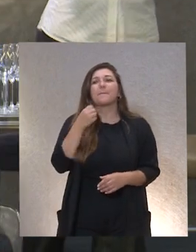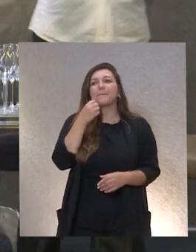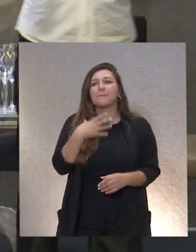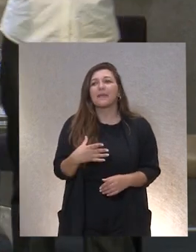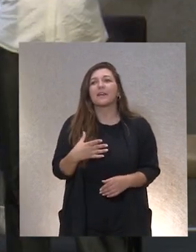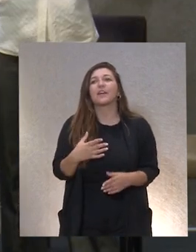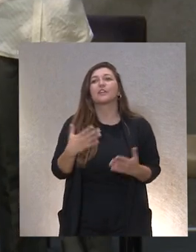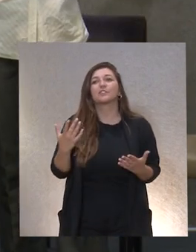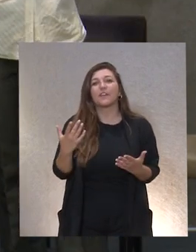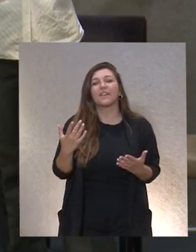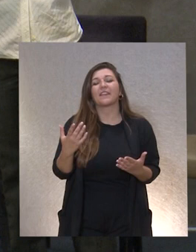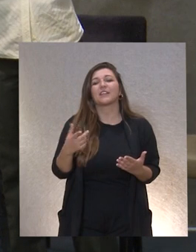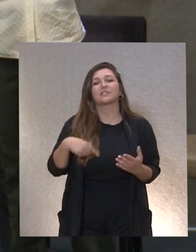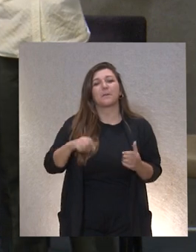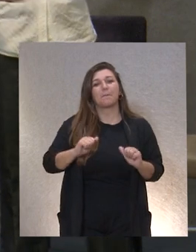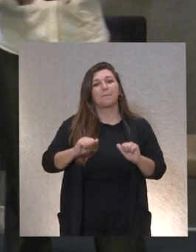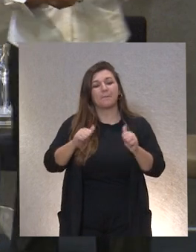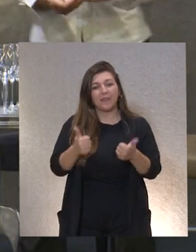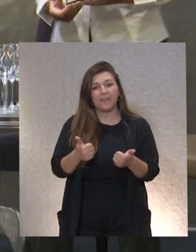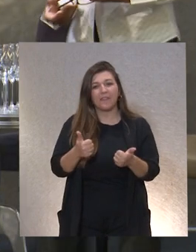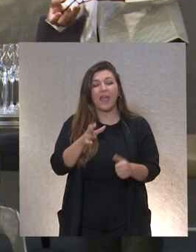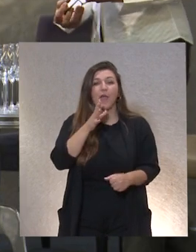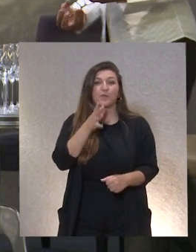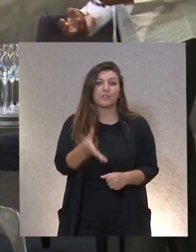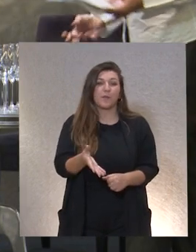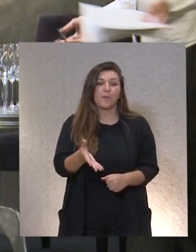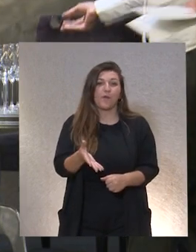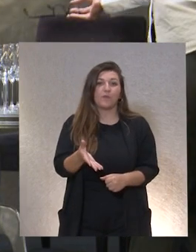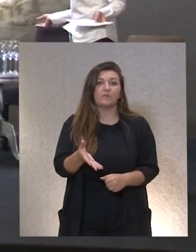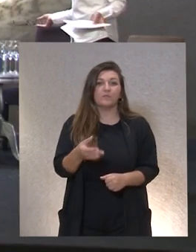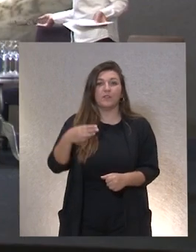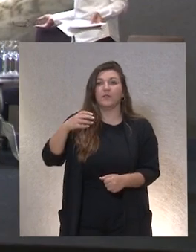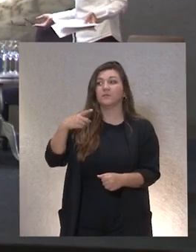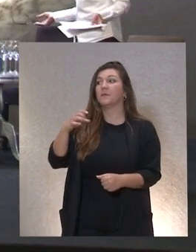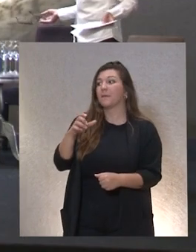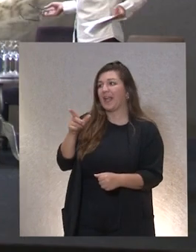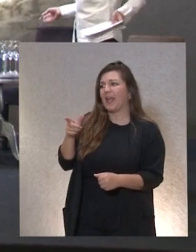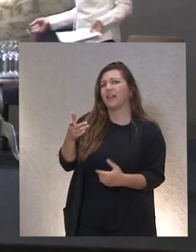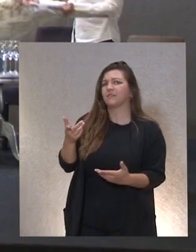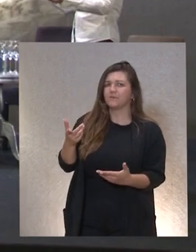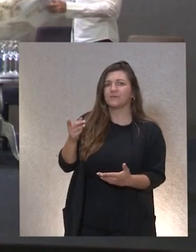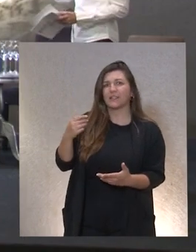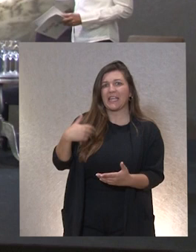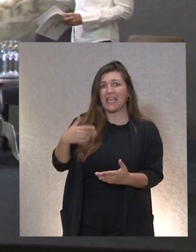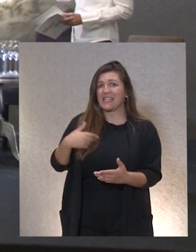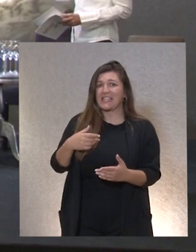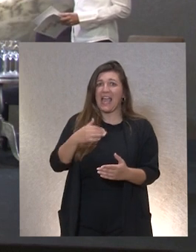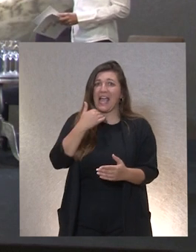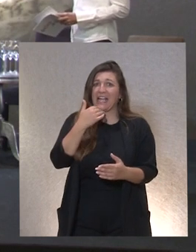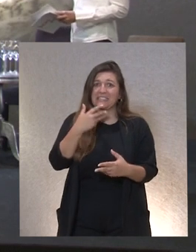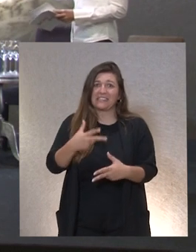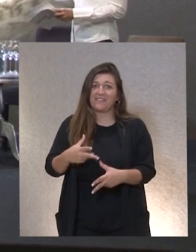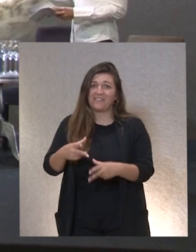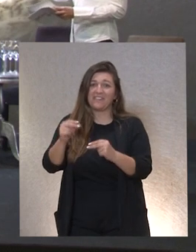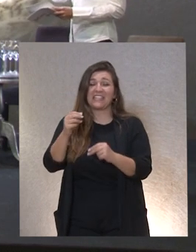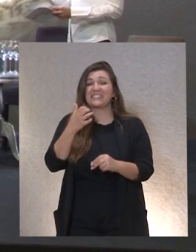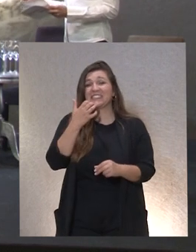podemos ponernos en marcha porque, Miguel, esto está entrando en línea final, ¿no? Estamos